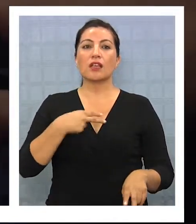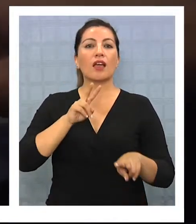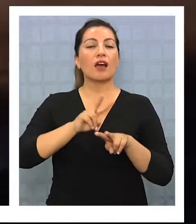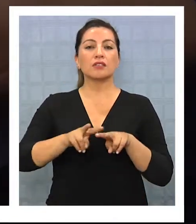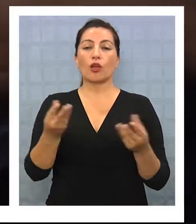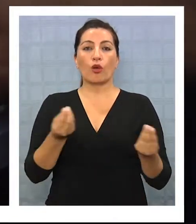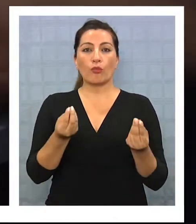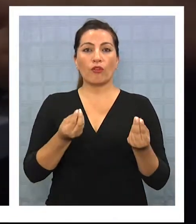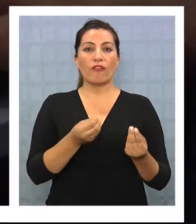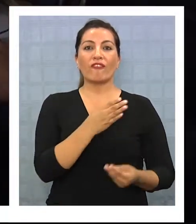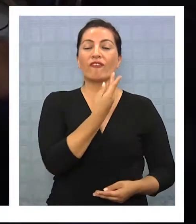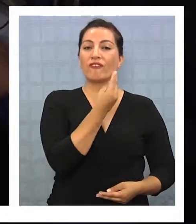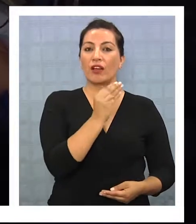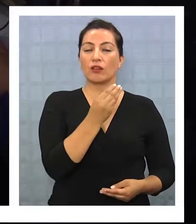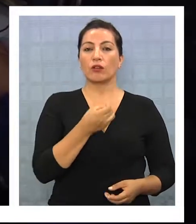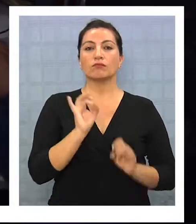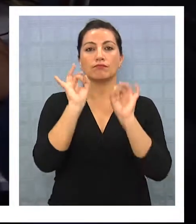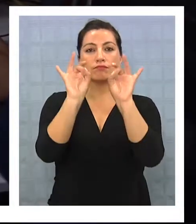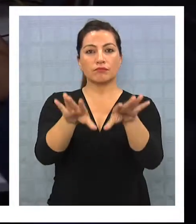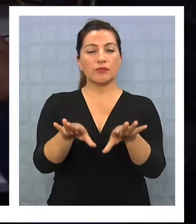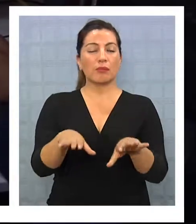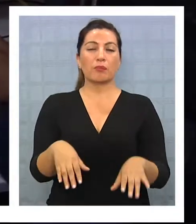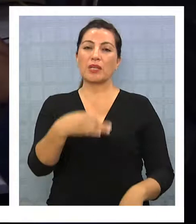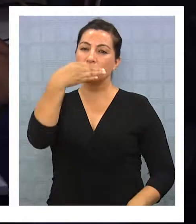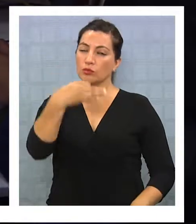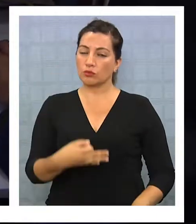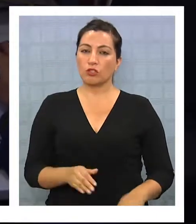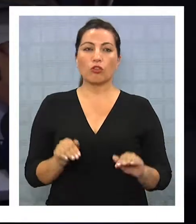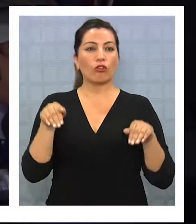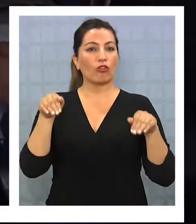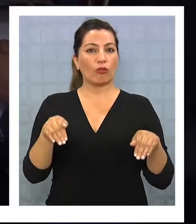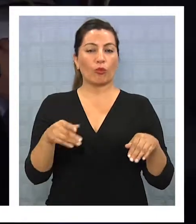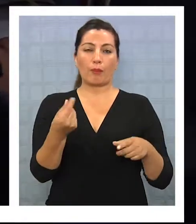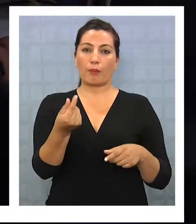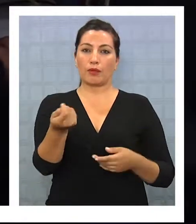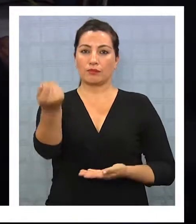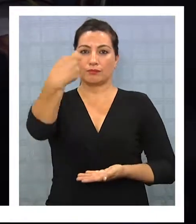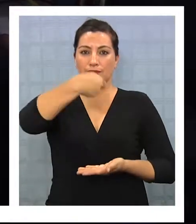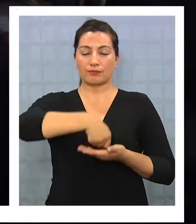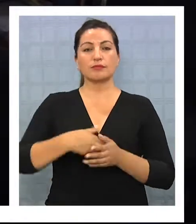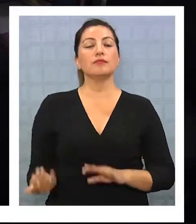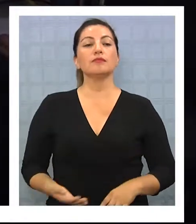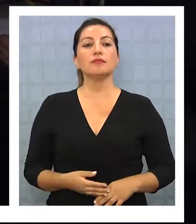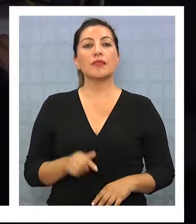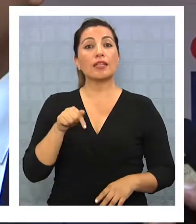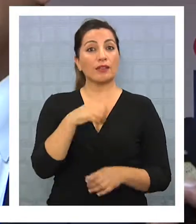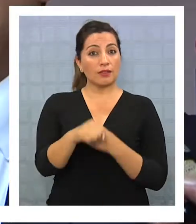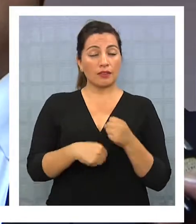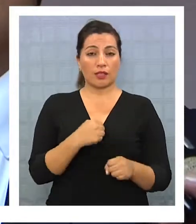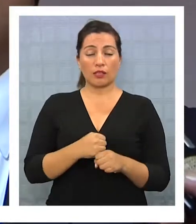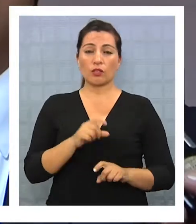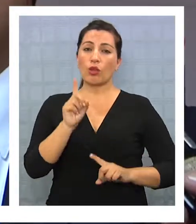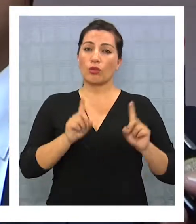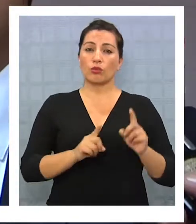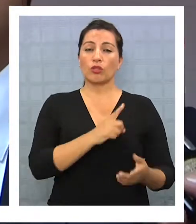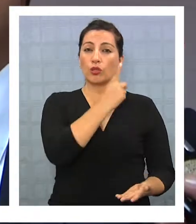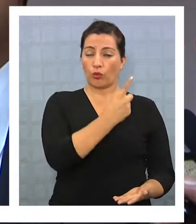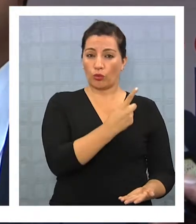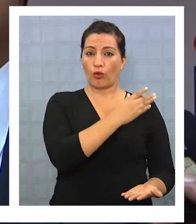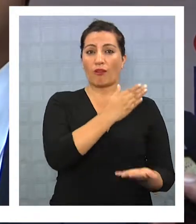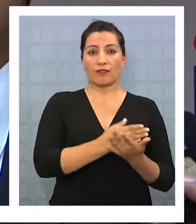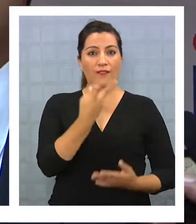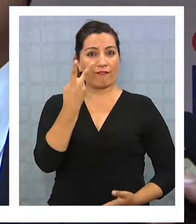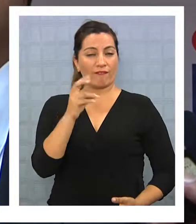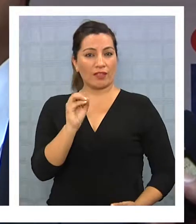recibir sus pagos a través de transferencia electrónica, como una forma segura y cómoda de recibir su devolución. Este año, aquellos que